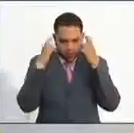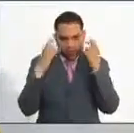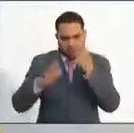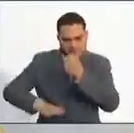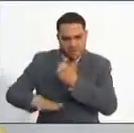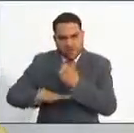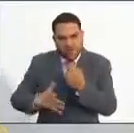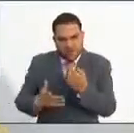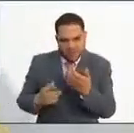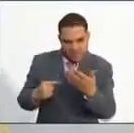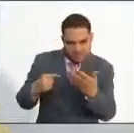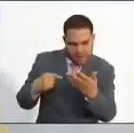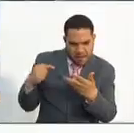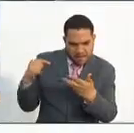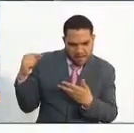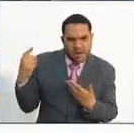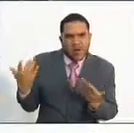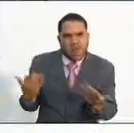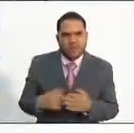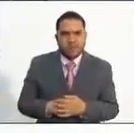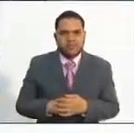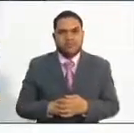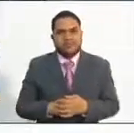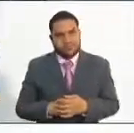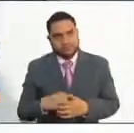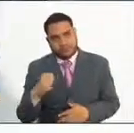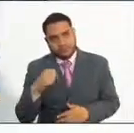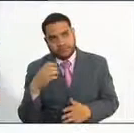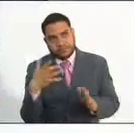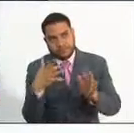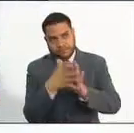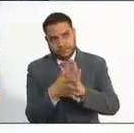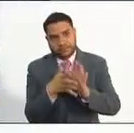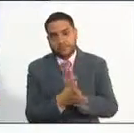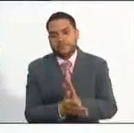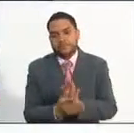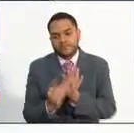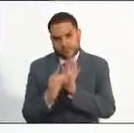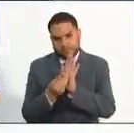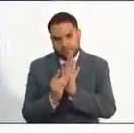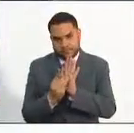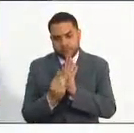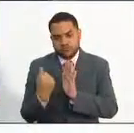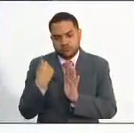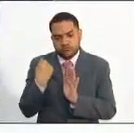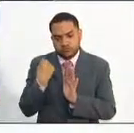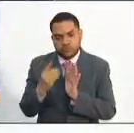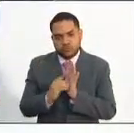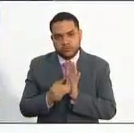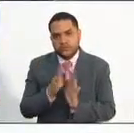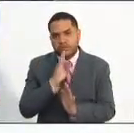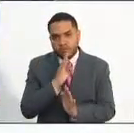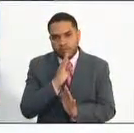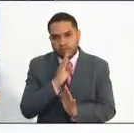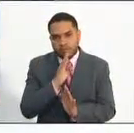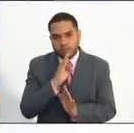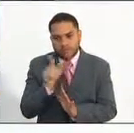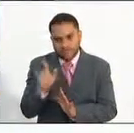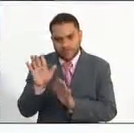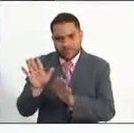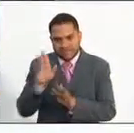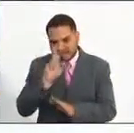mínimos? Bueno, este corresponde a un decreto que recientemente sacó el gobierno nacional.